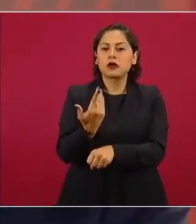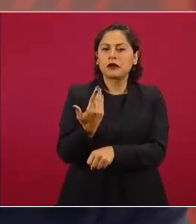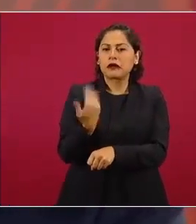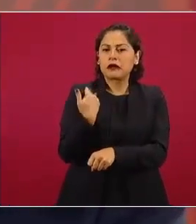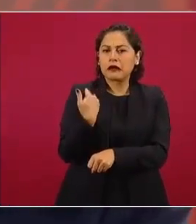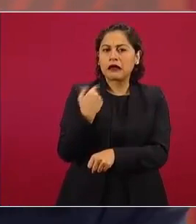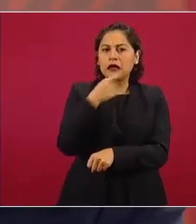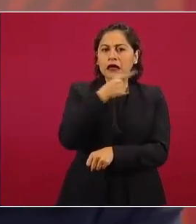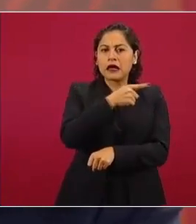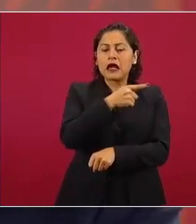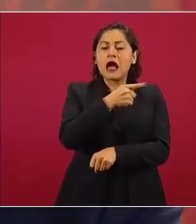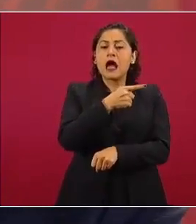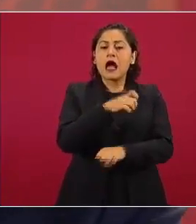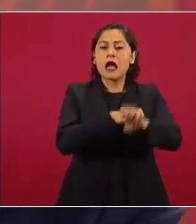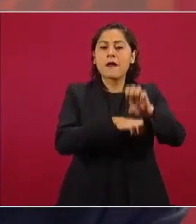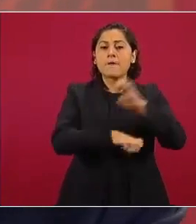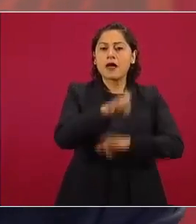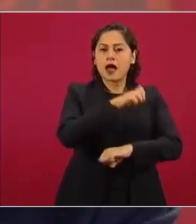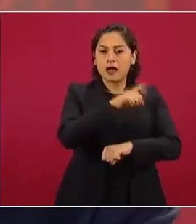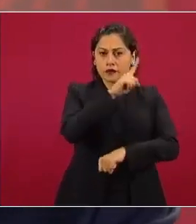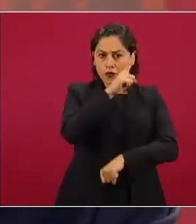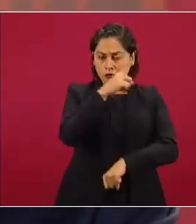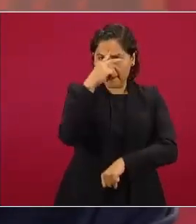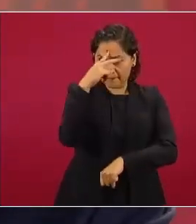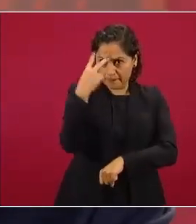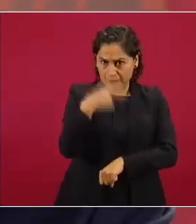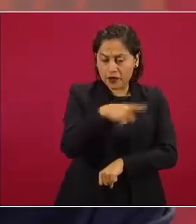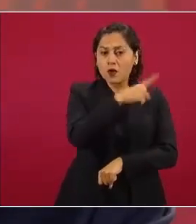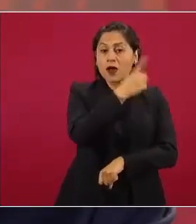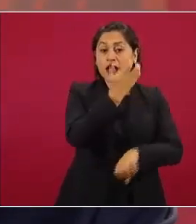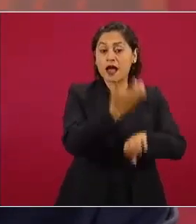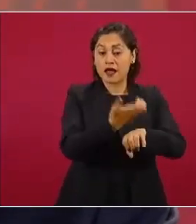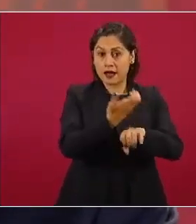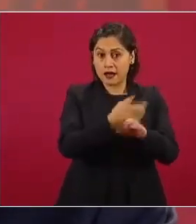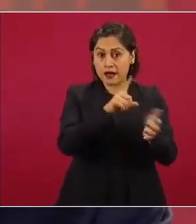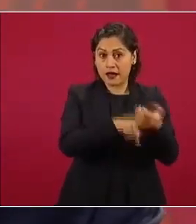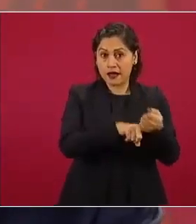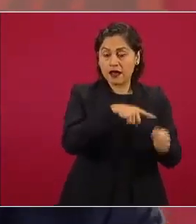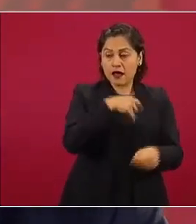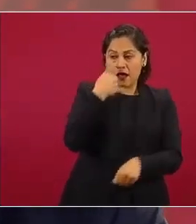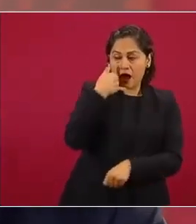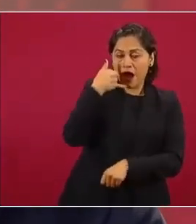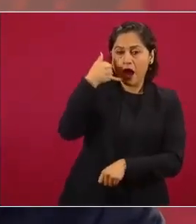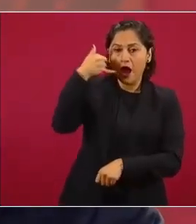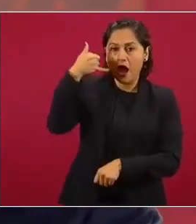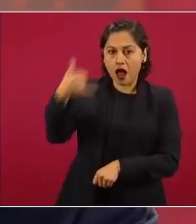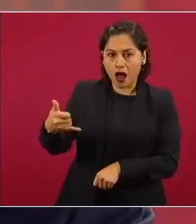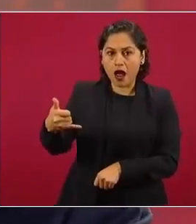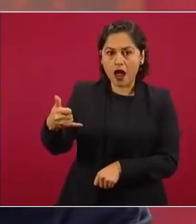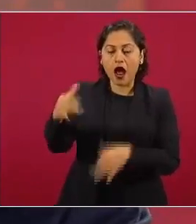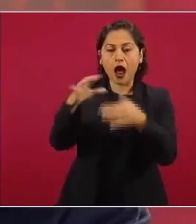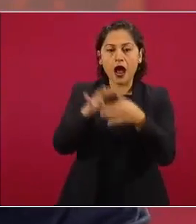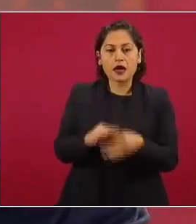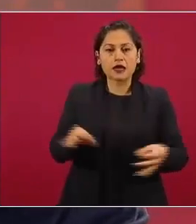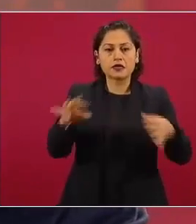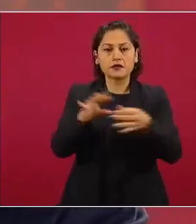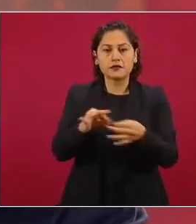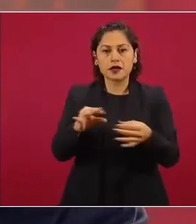informando que habían detenido al general Cienfuegos y él me comunica